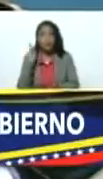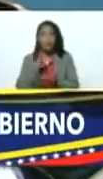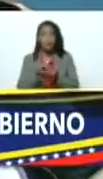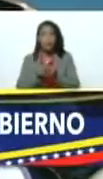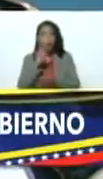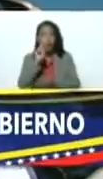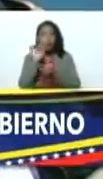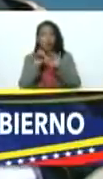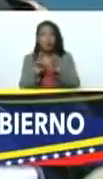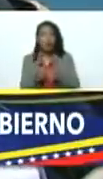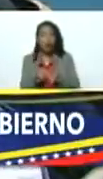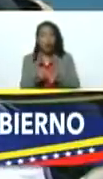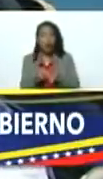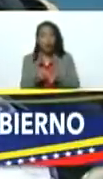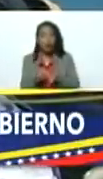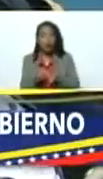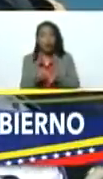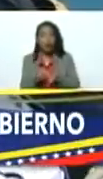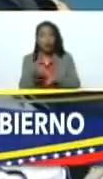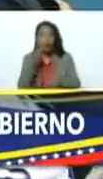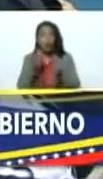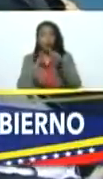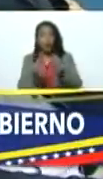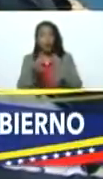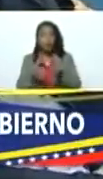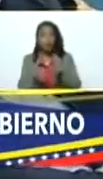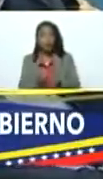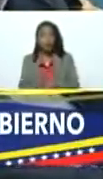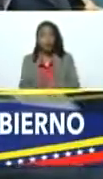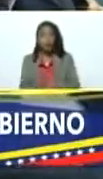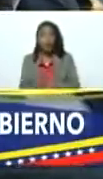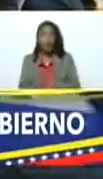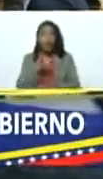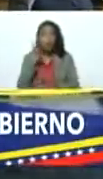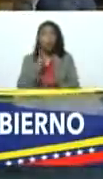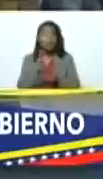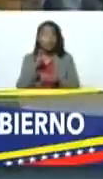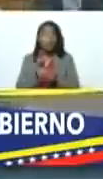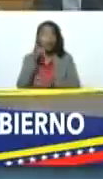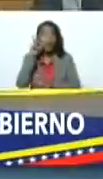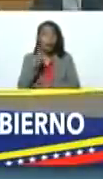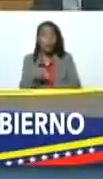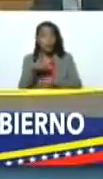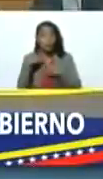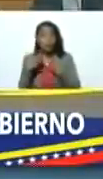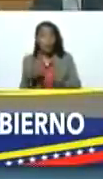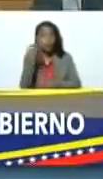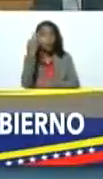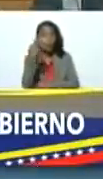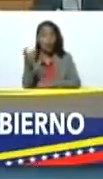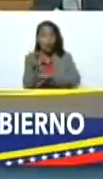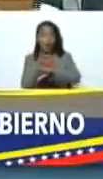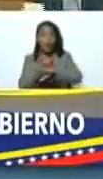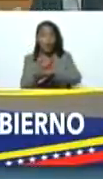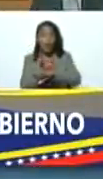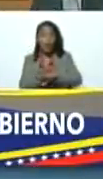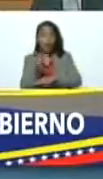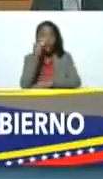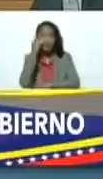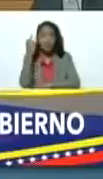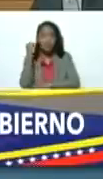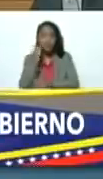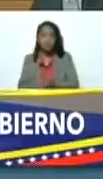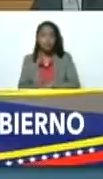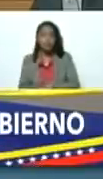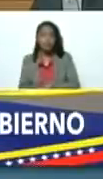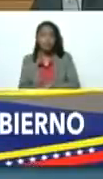secretario ejecutivo y la presencia de tres gobernadores o gobernadoras,